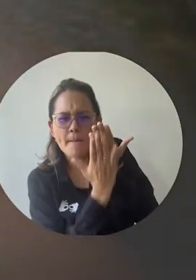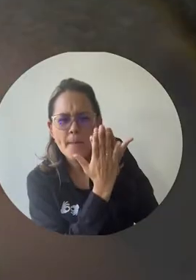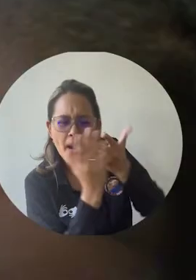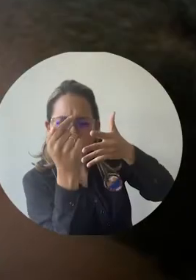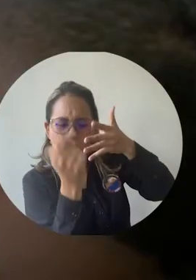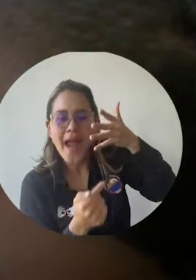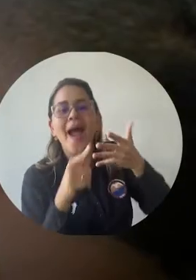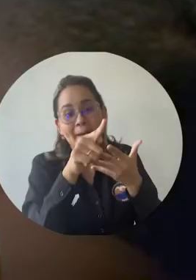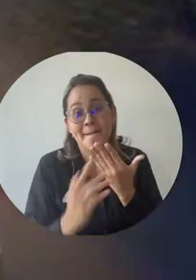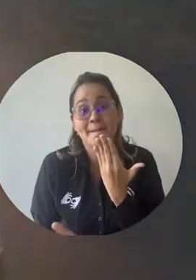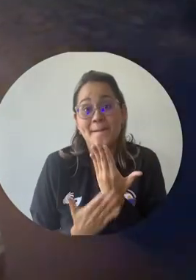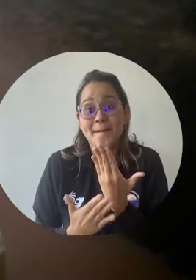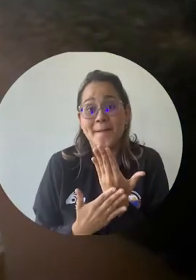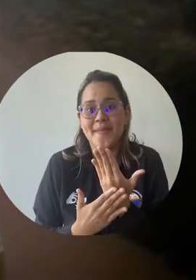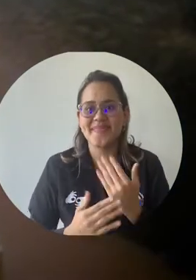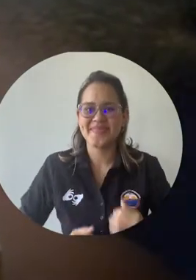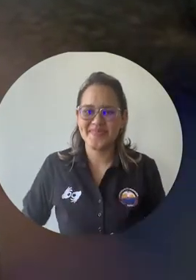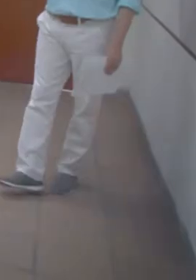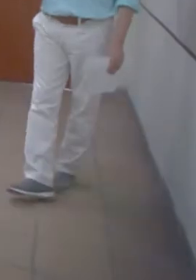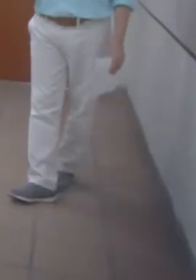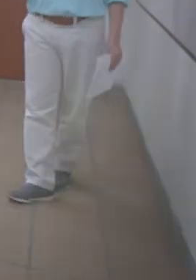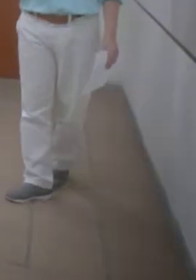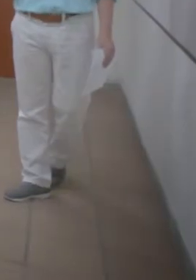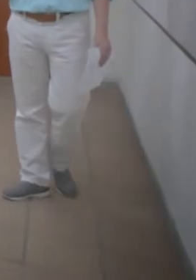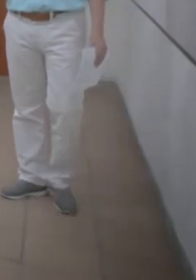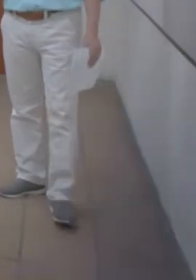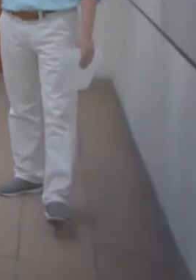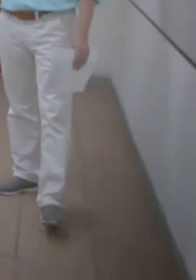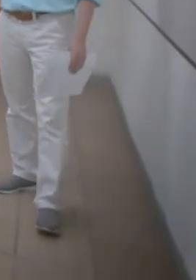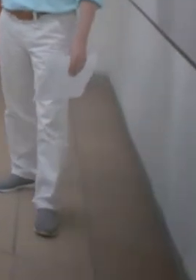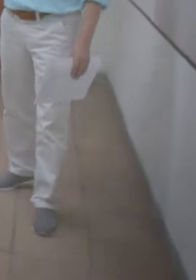conformación del Banco de Hojas de Vida elegibles.